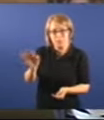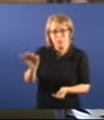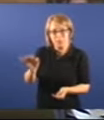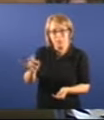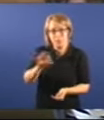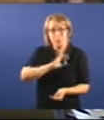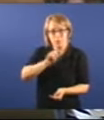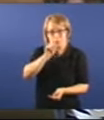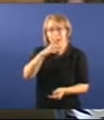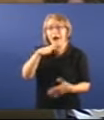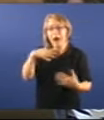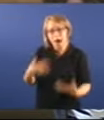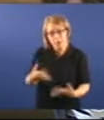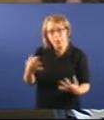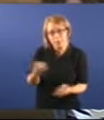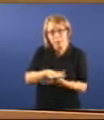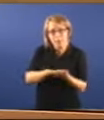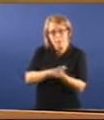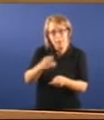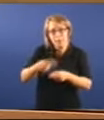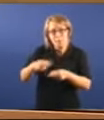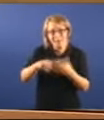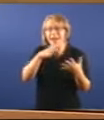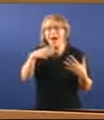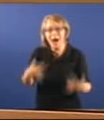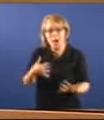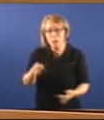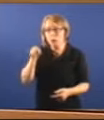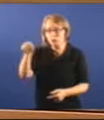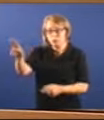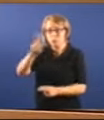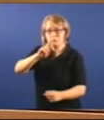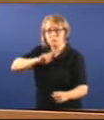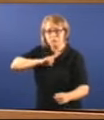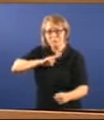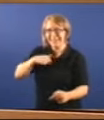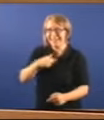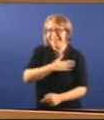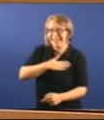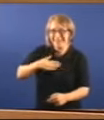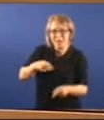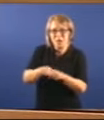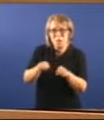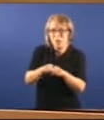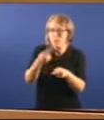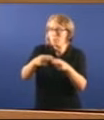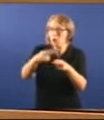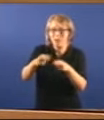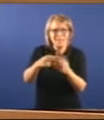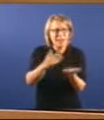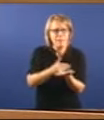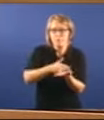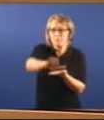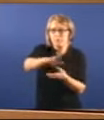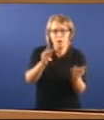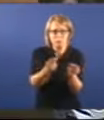é a hora de falar de política. Agora, cando vostede nos di que quede despolitizalo todo. Agora, cando